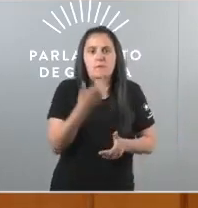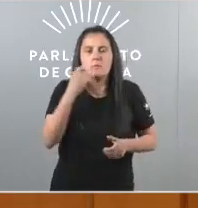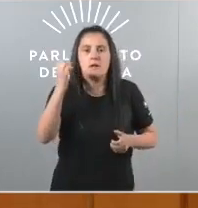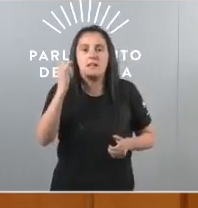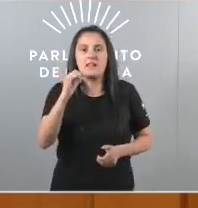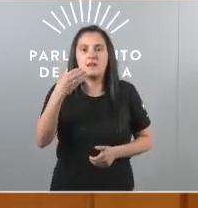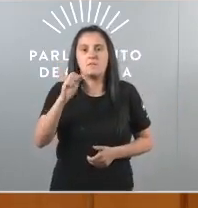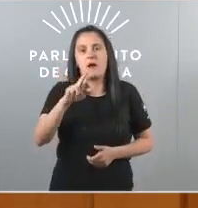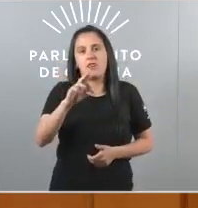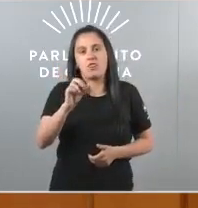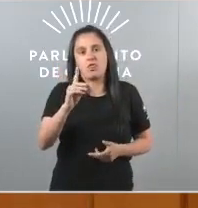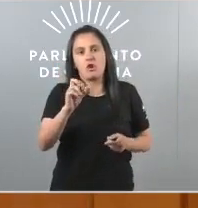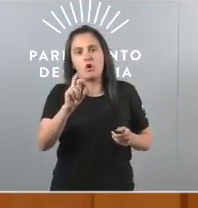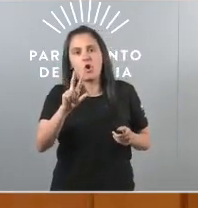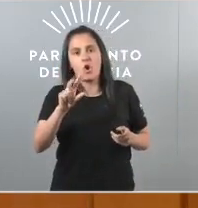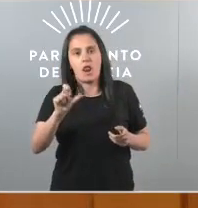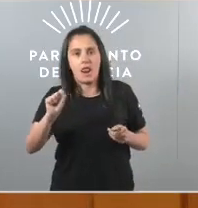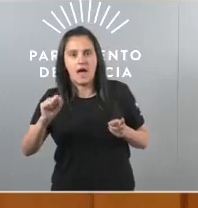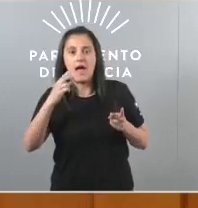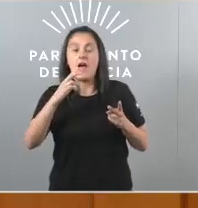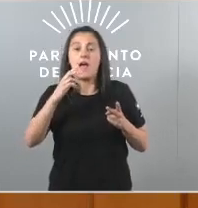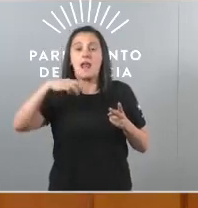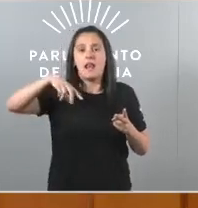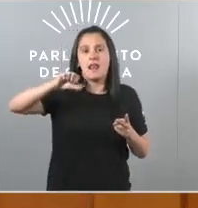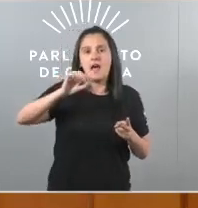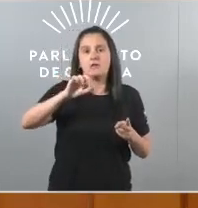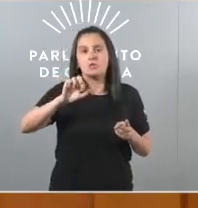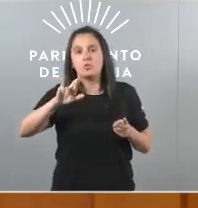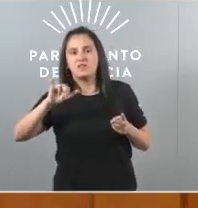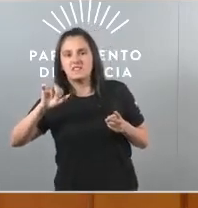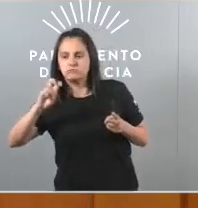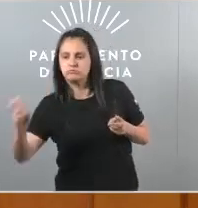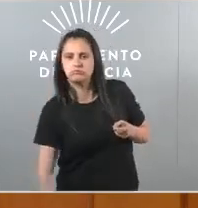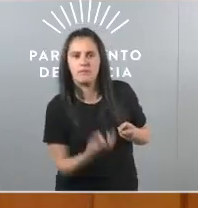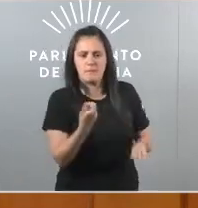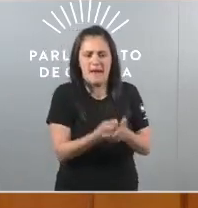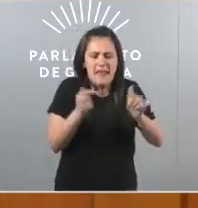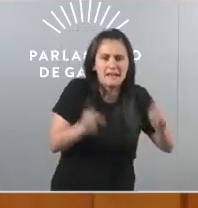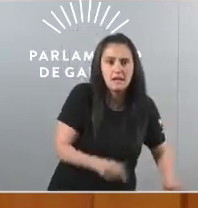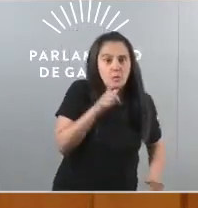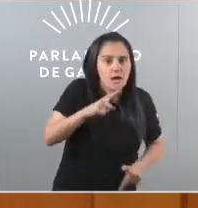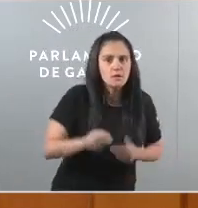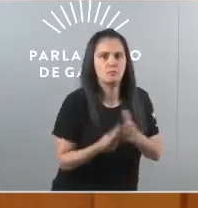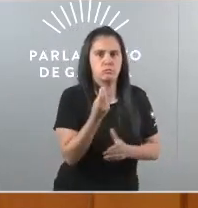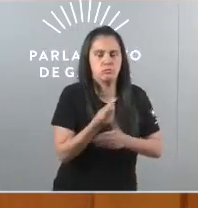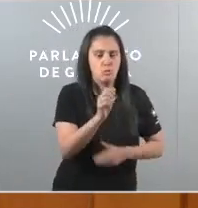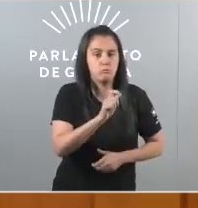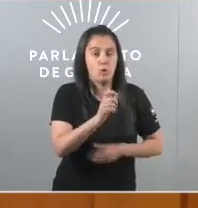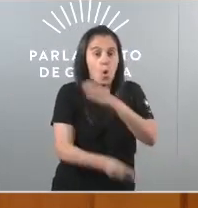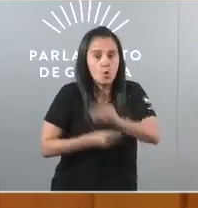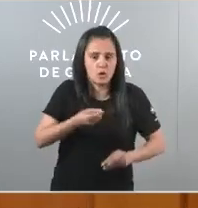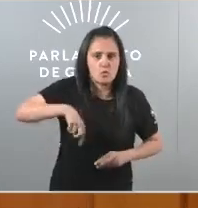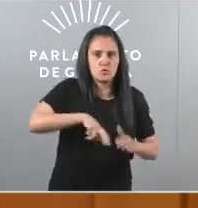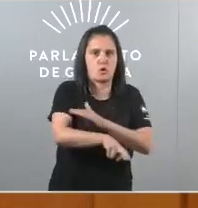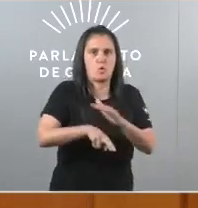Naturgy Endesa e tantas outras deben pagar os seus impostos aquí porque están explotando os nosos